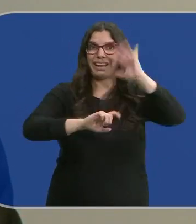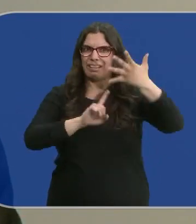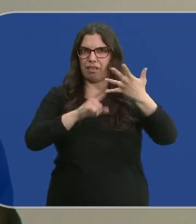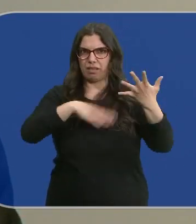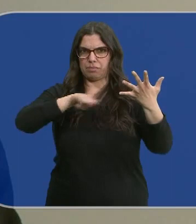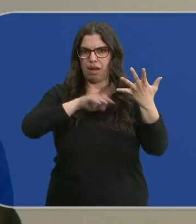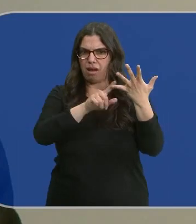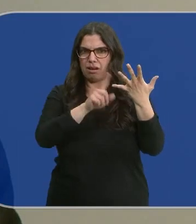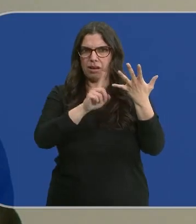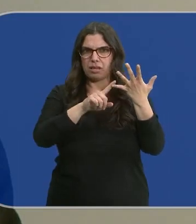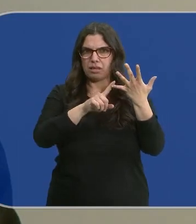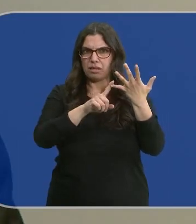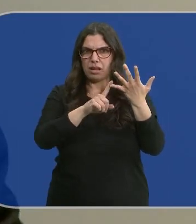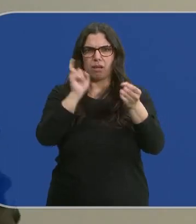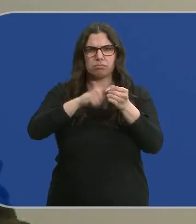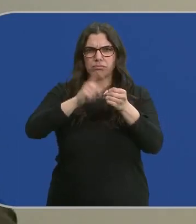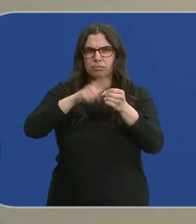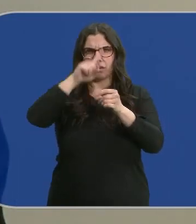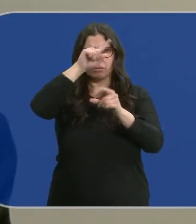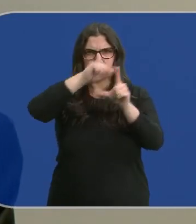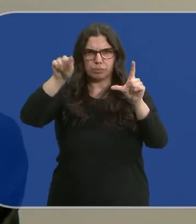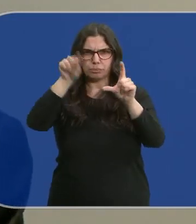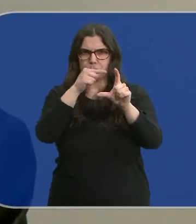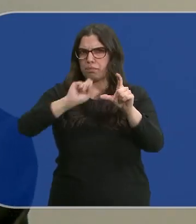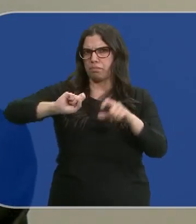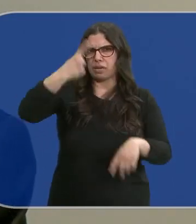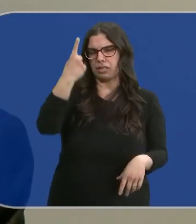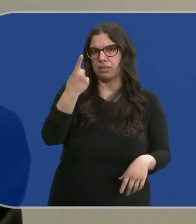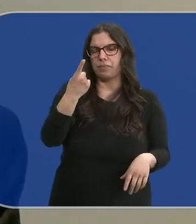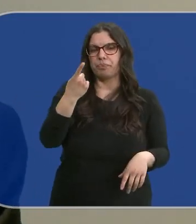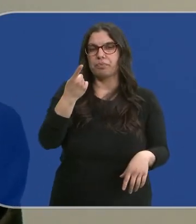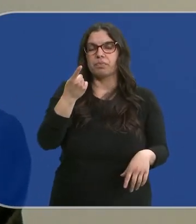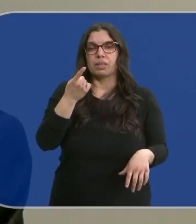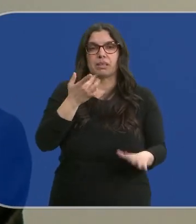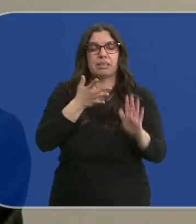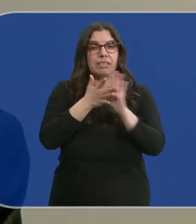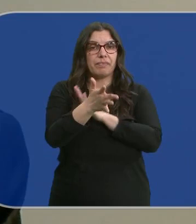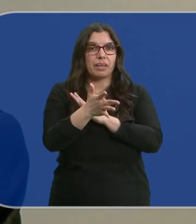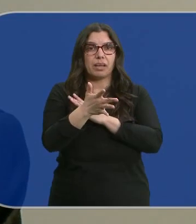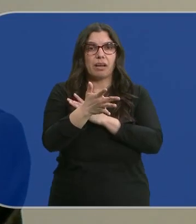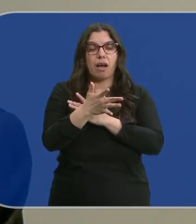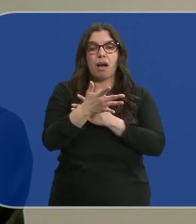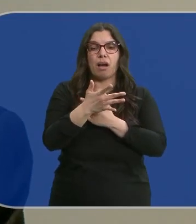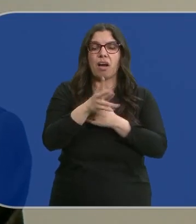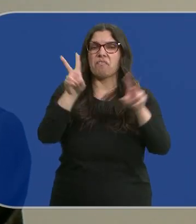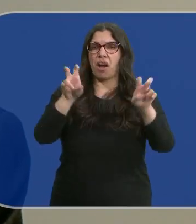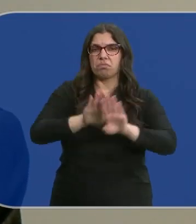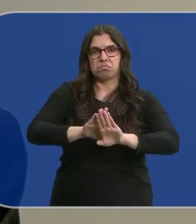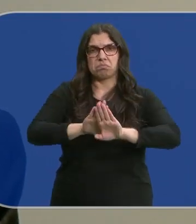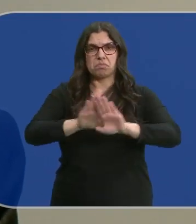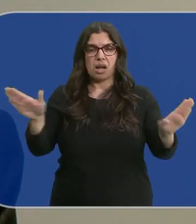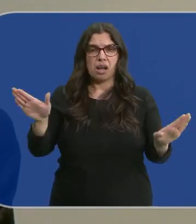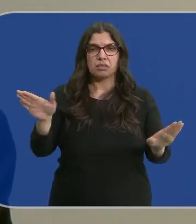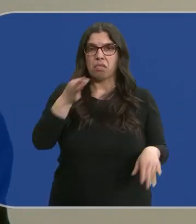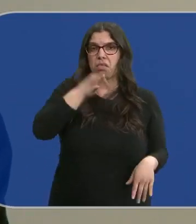España donde más se participa. No podemos, decir, quedarnos con los brazos cruzados